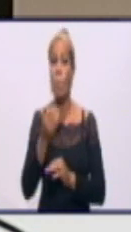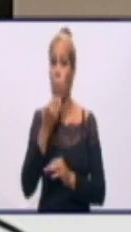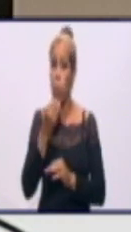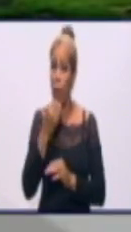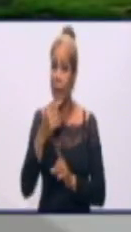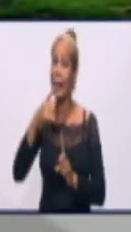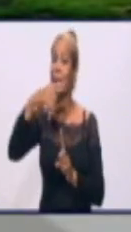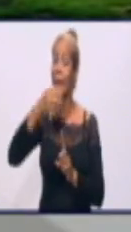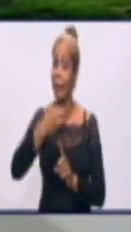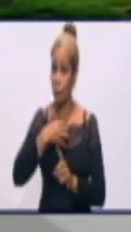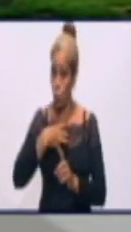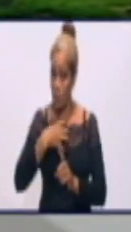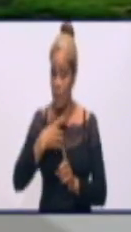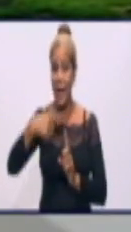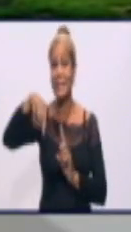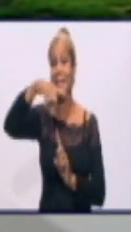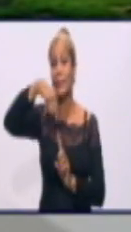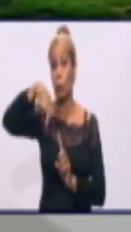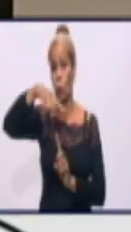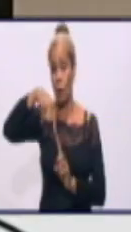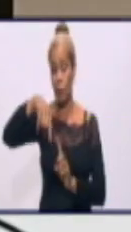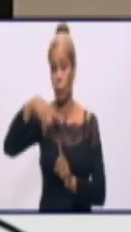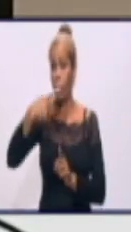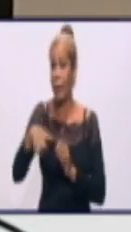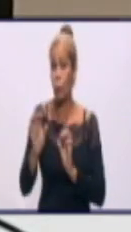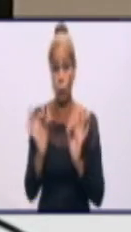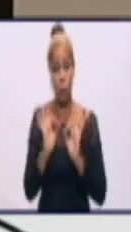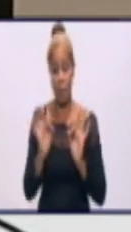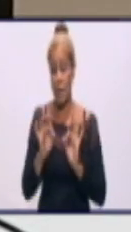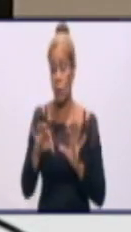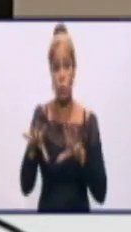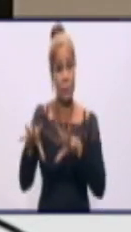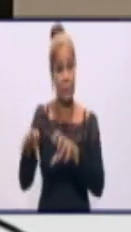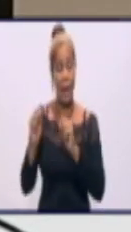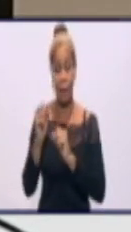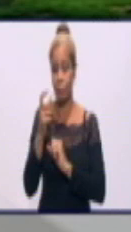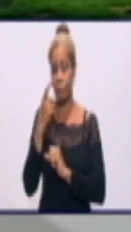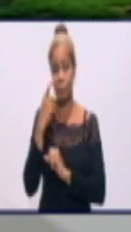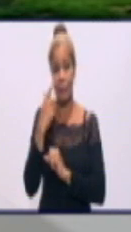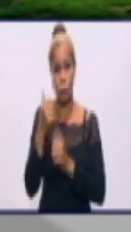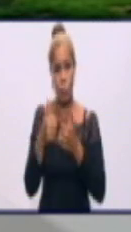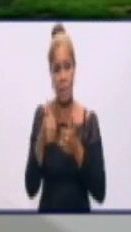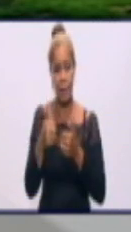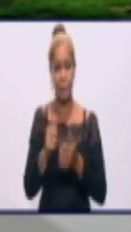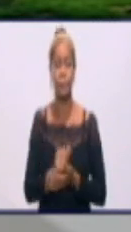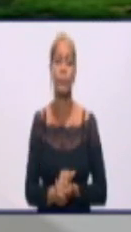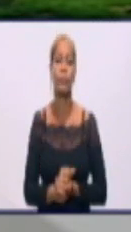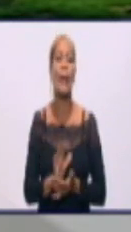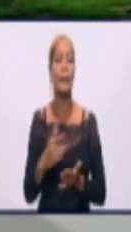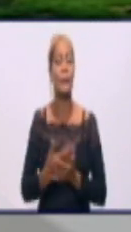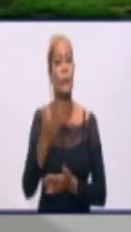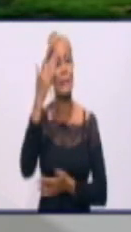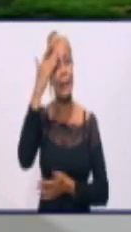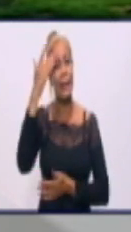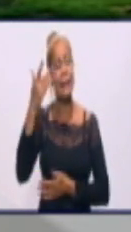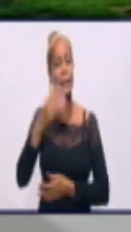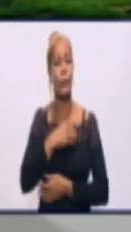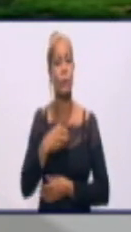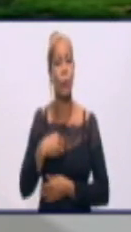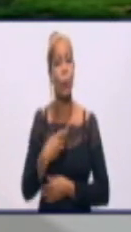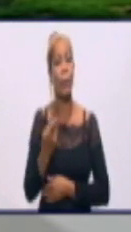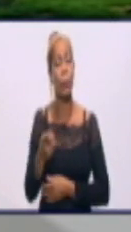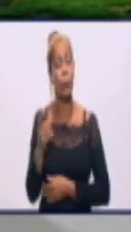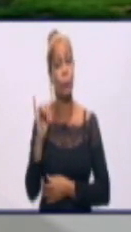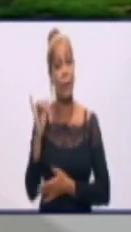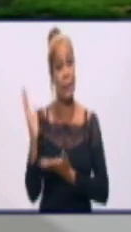Pudiera estar circulando todavía no haberse detectado. todavía... Exactamente. Gracias, doctora, por haber estado con nosotros aquí en nuestro panel